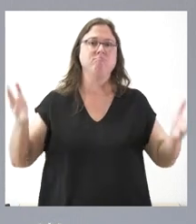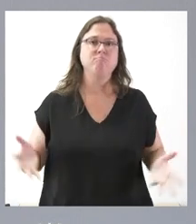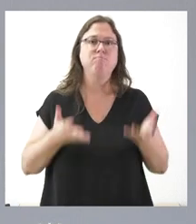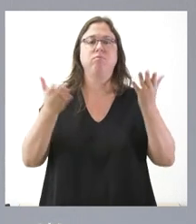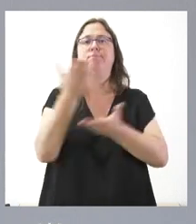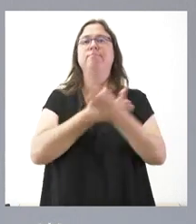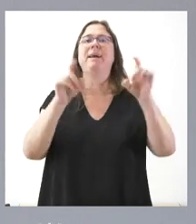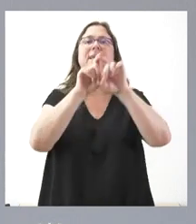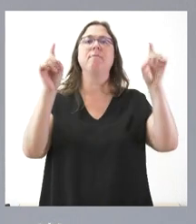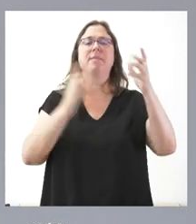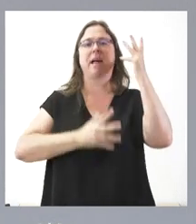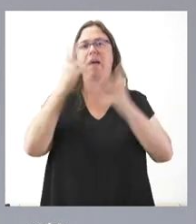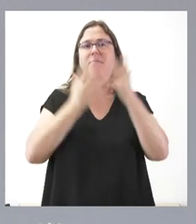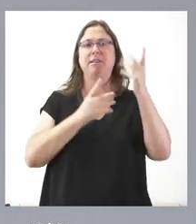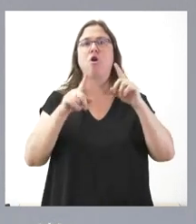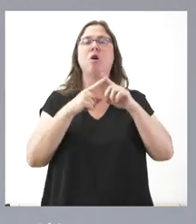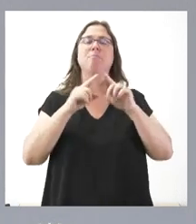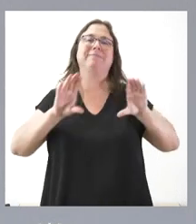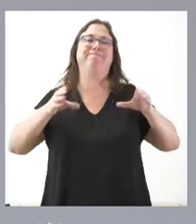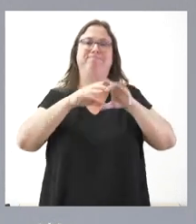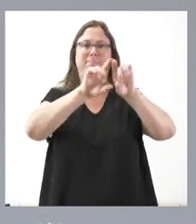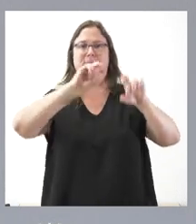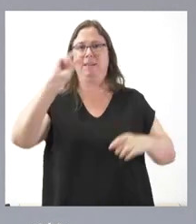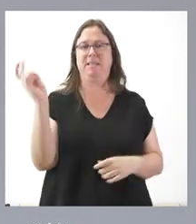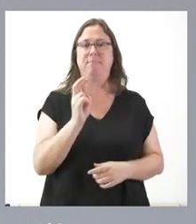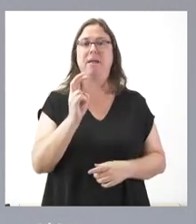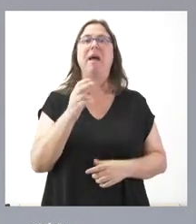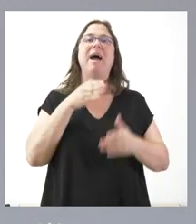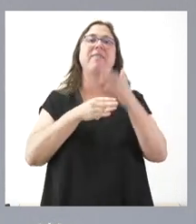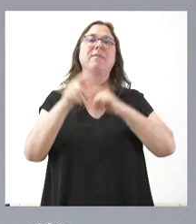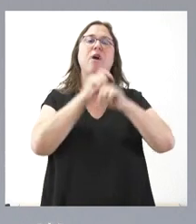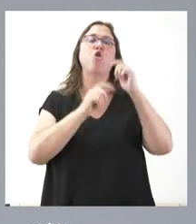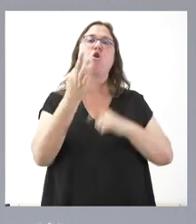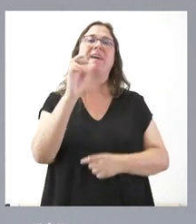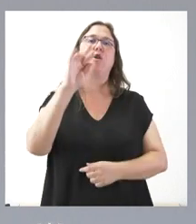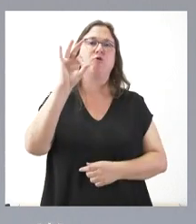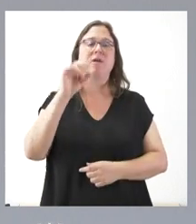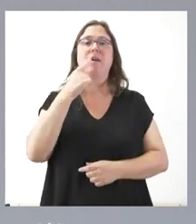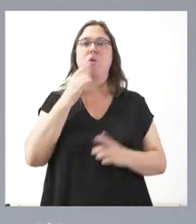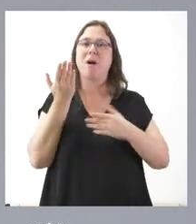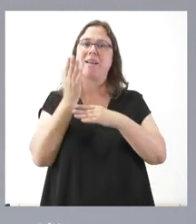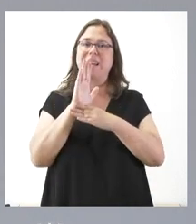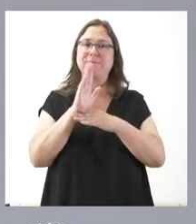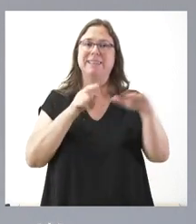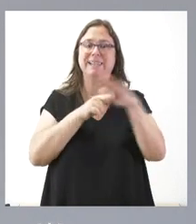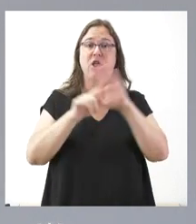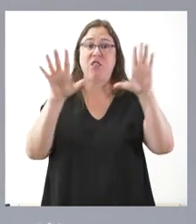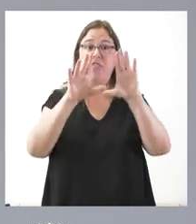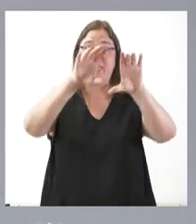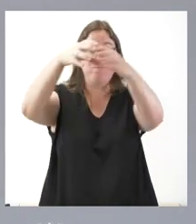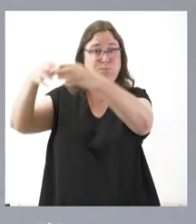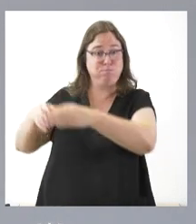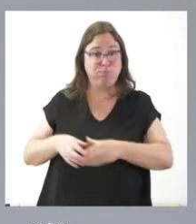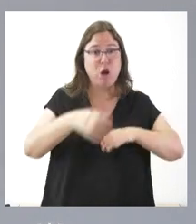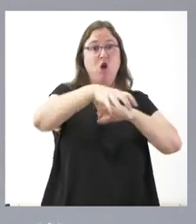entre empresas, administraciones y clústeres a través de la Asociación CILOG, entidad que representa a los gestores de los diez enclaves logísticos que integran